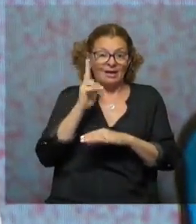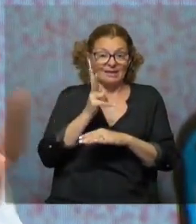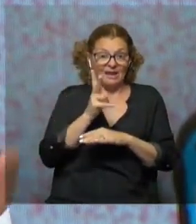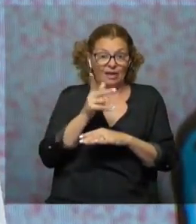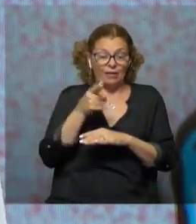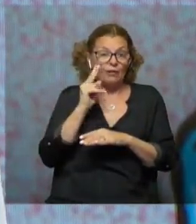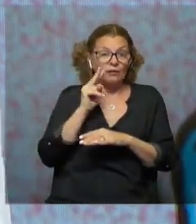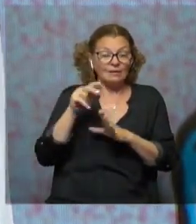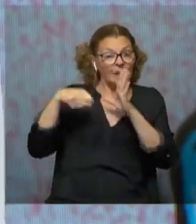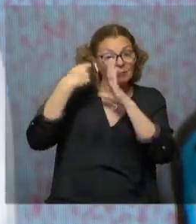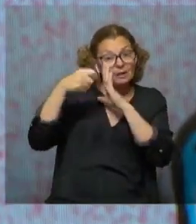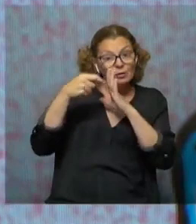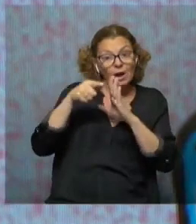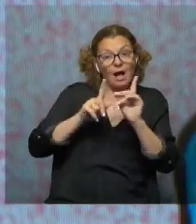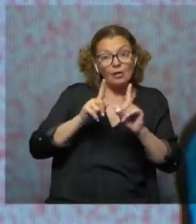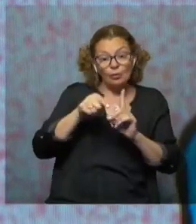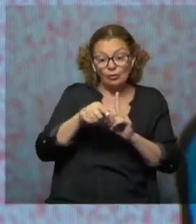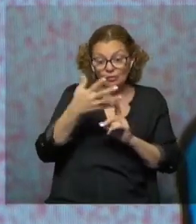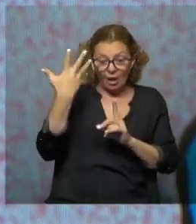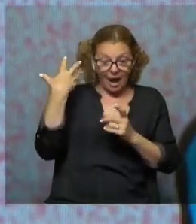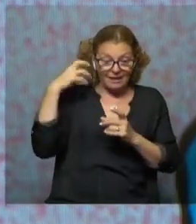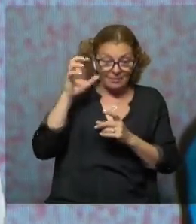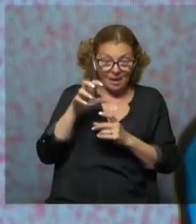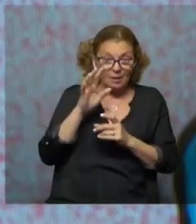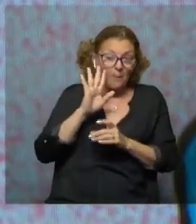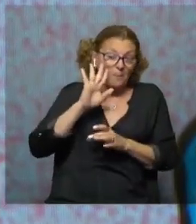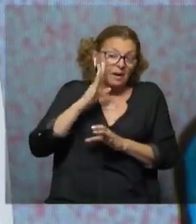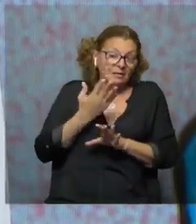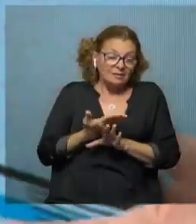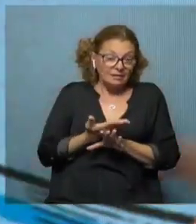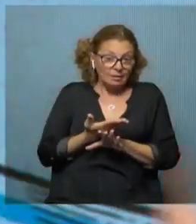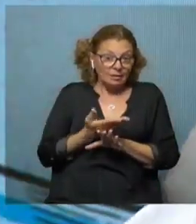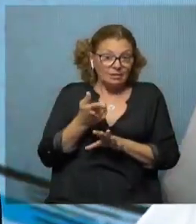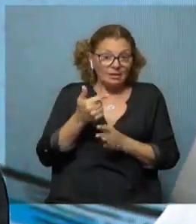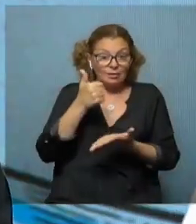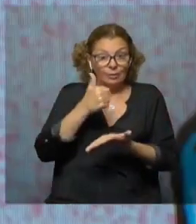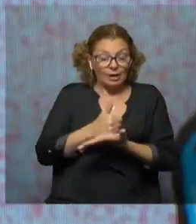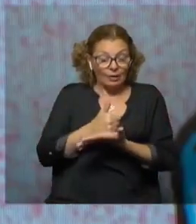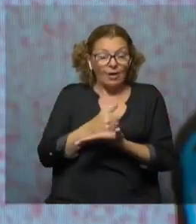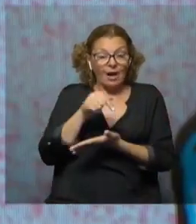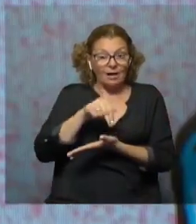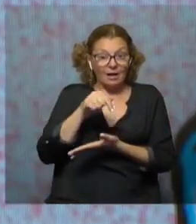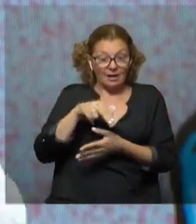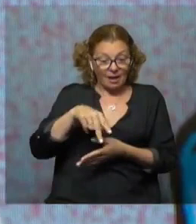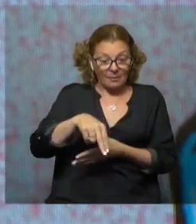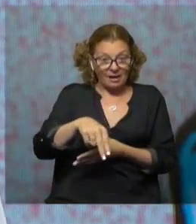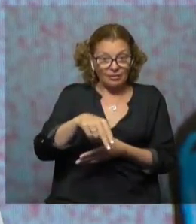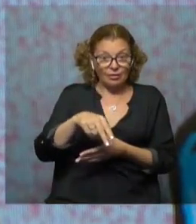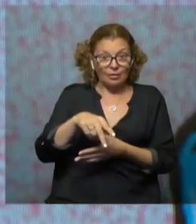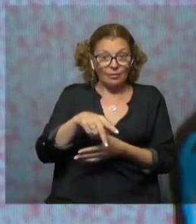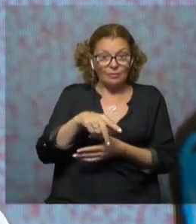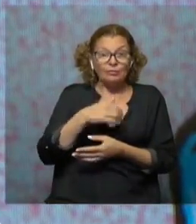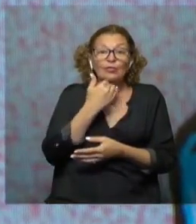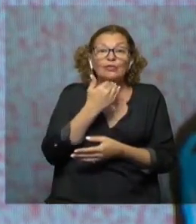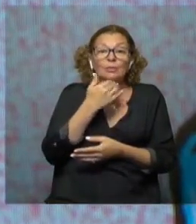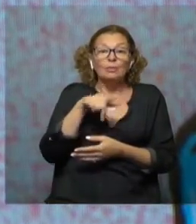Vos viste la película, hay algunos de esos animales que parecidos o que también estuvieron caminando quizás por donde, no